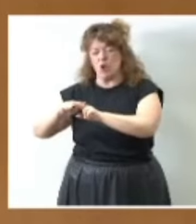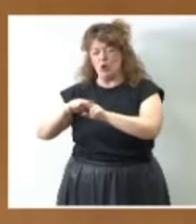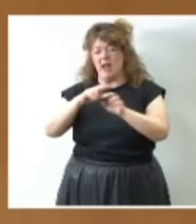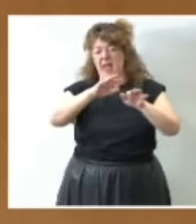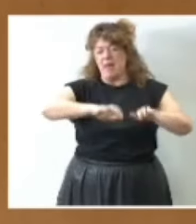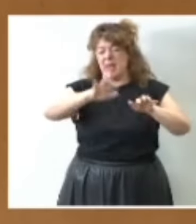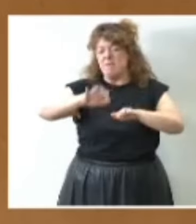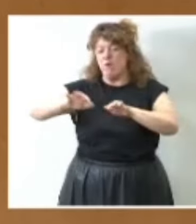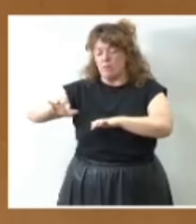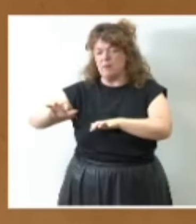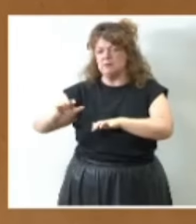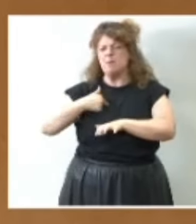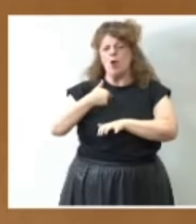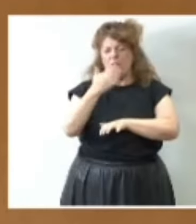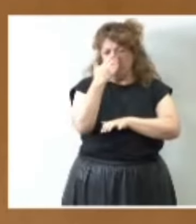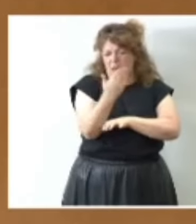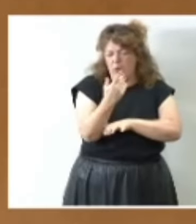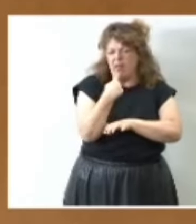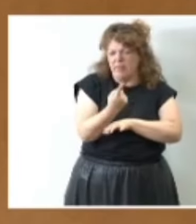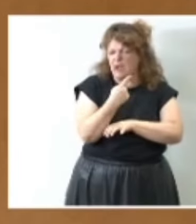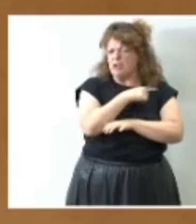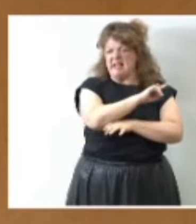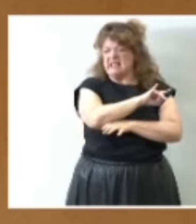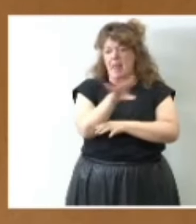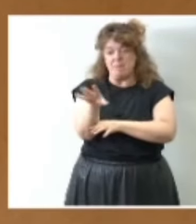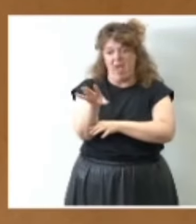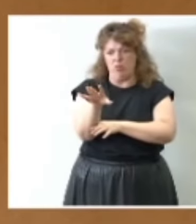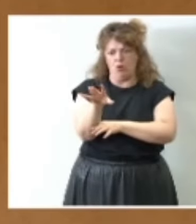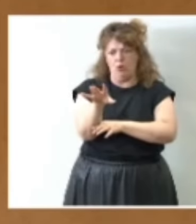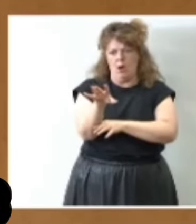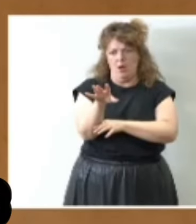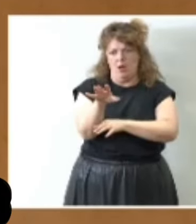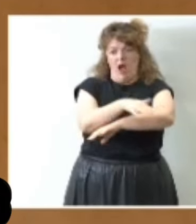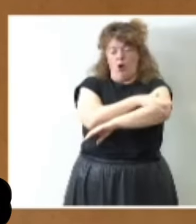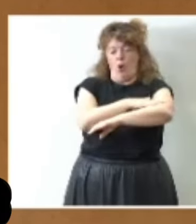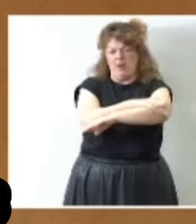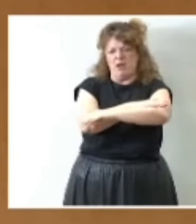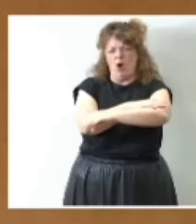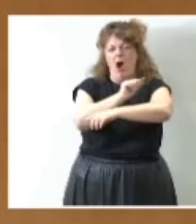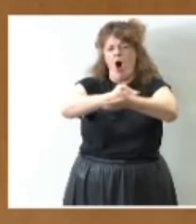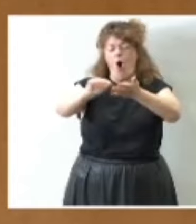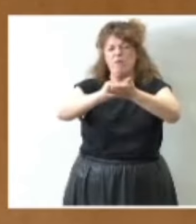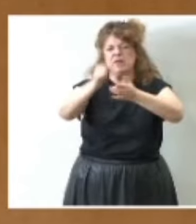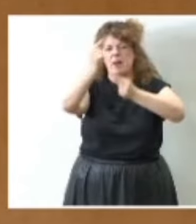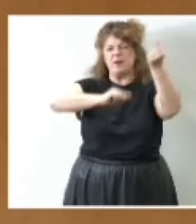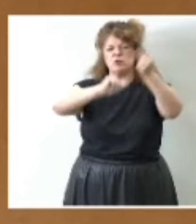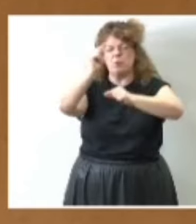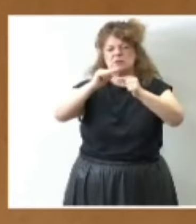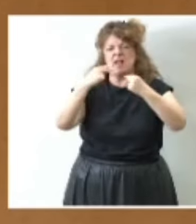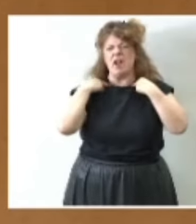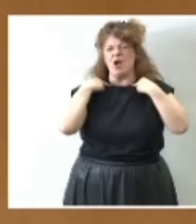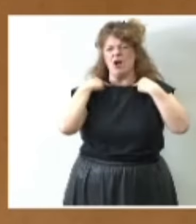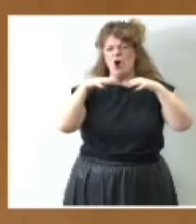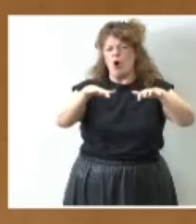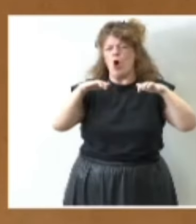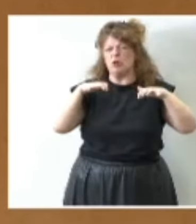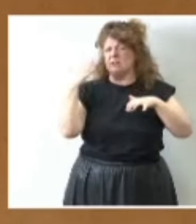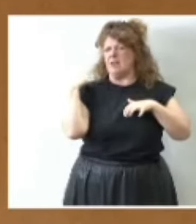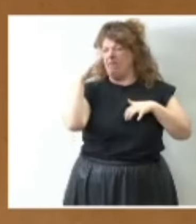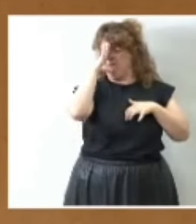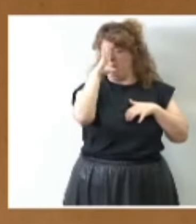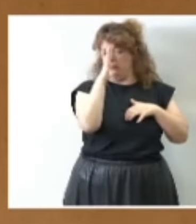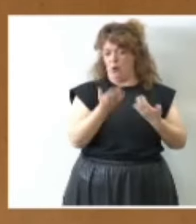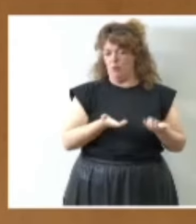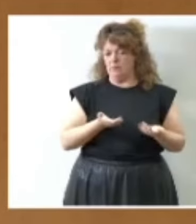indica pero debo decirle que ya han sido enviados por parte del gobierno a la oficina presupuestaria de las cortes el pasado mes de febrero por tanto